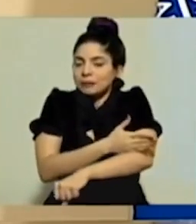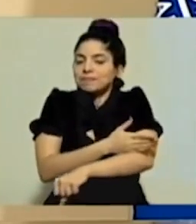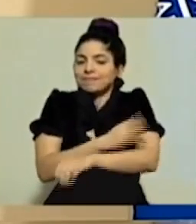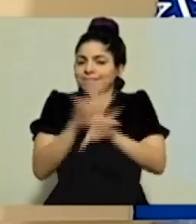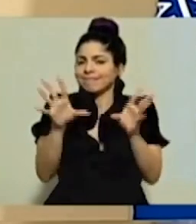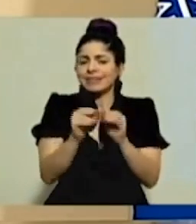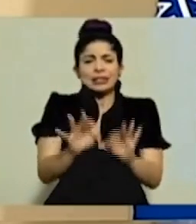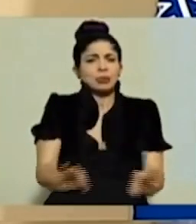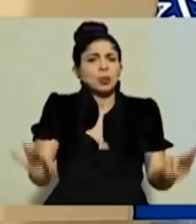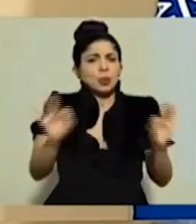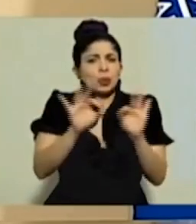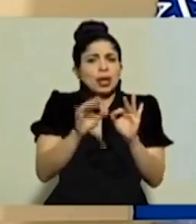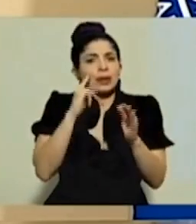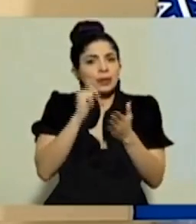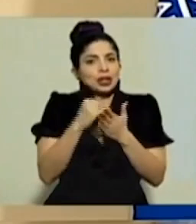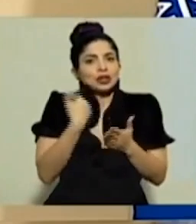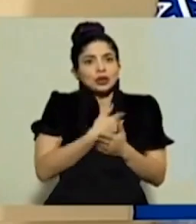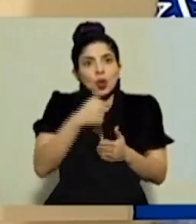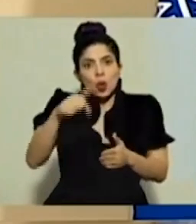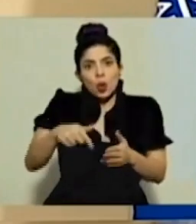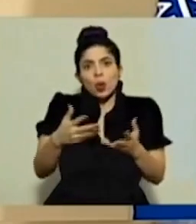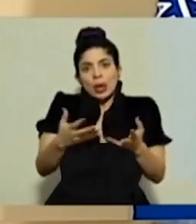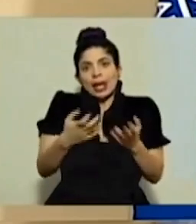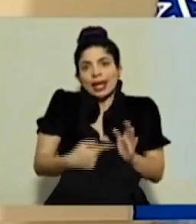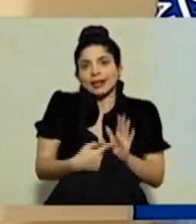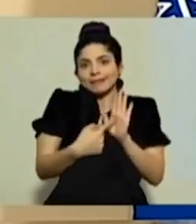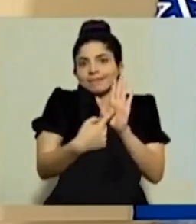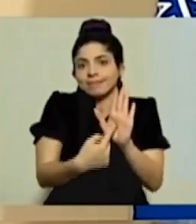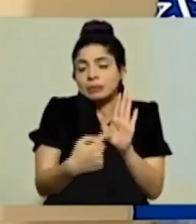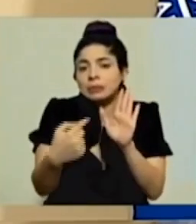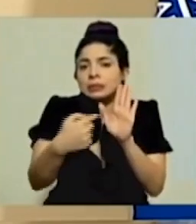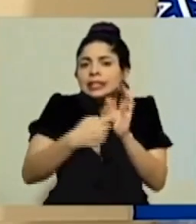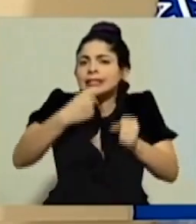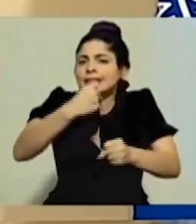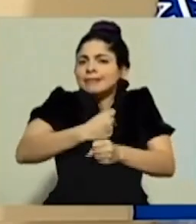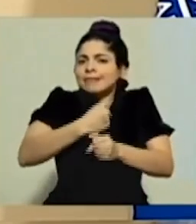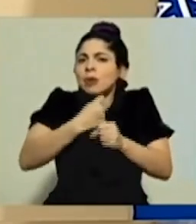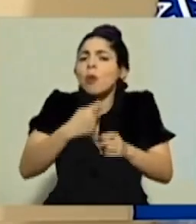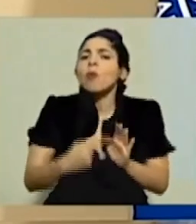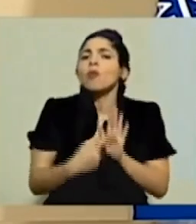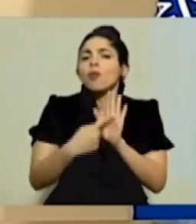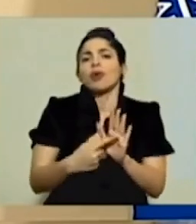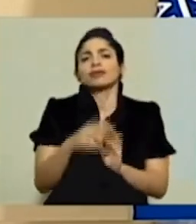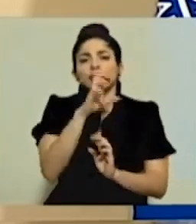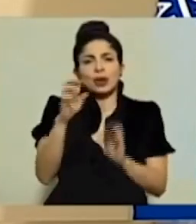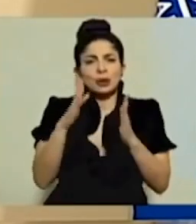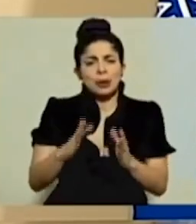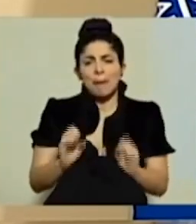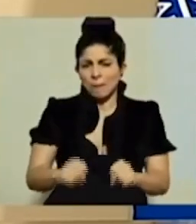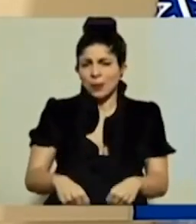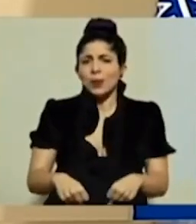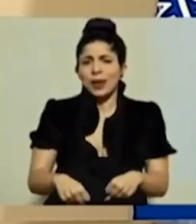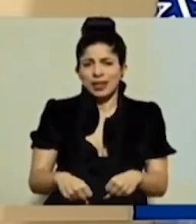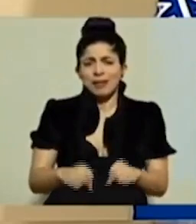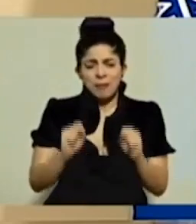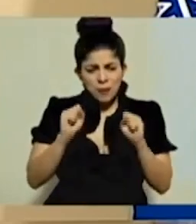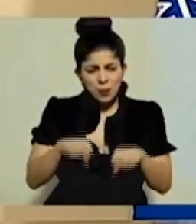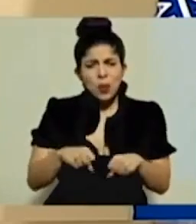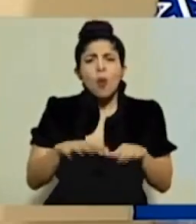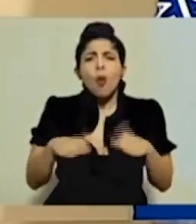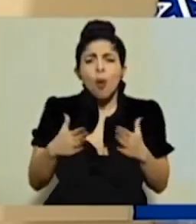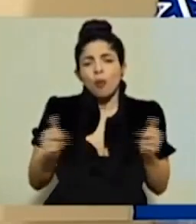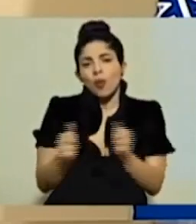esto es importante y queríamos resaltarlo hoy, de que esto es un trabajo que demuestra que los costarricenses podemos, podemos